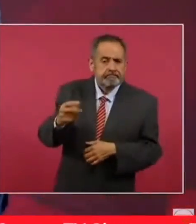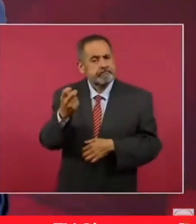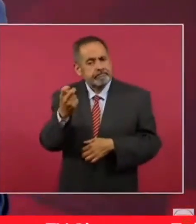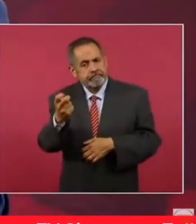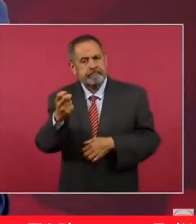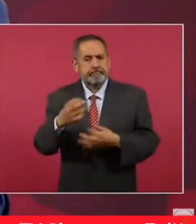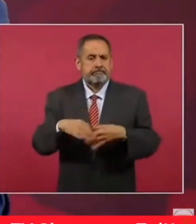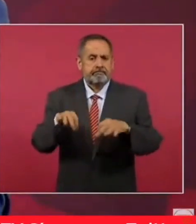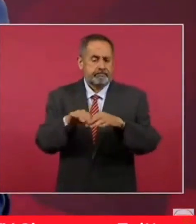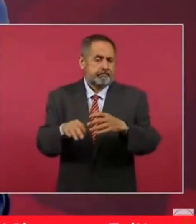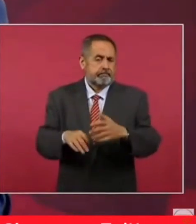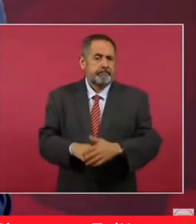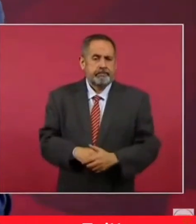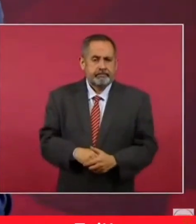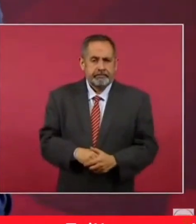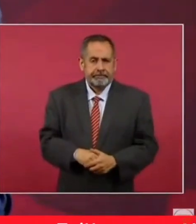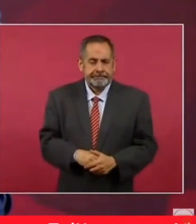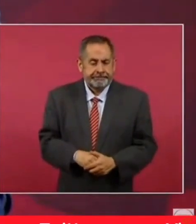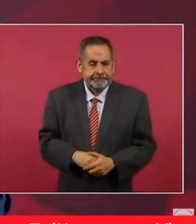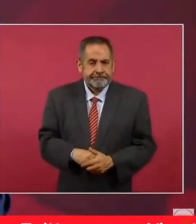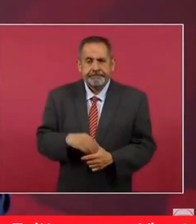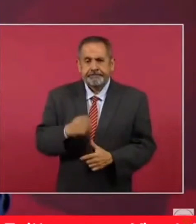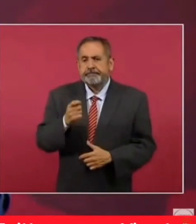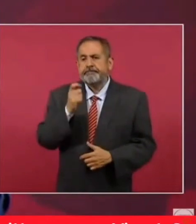y lo mejor